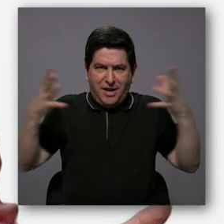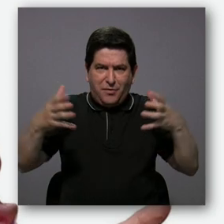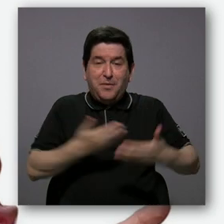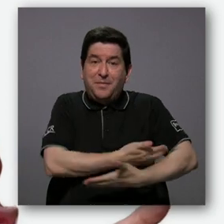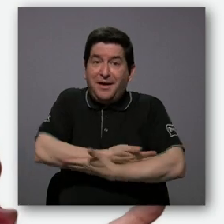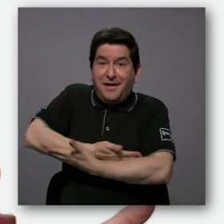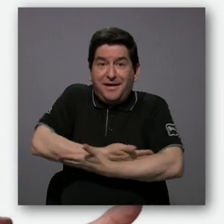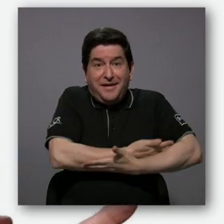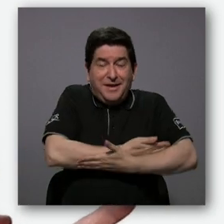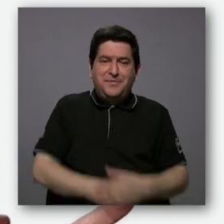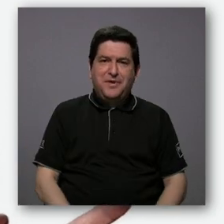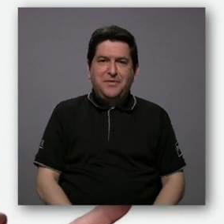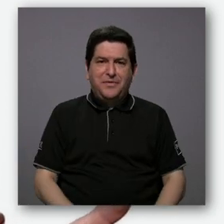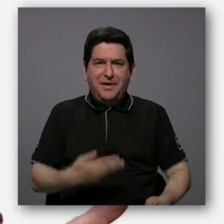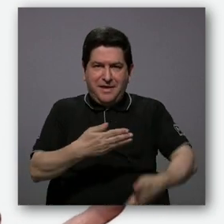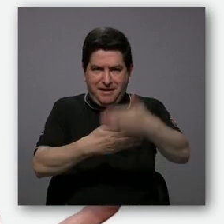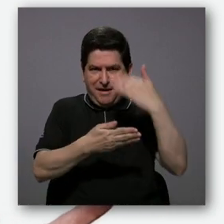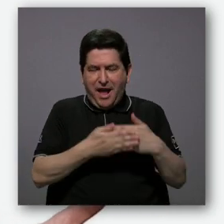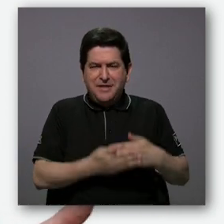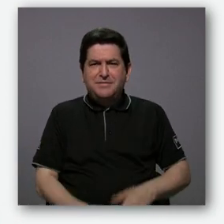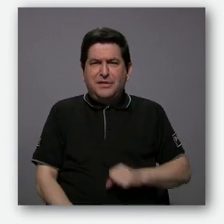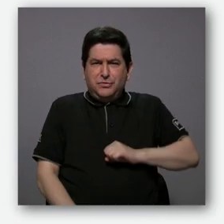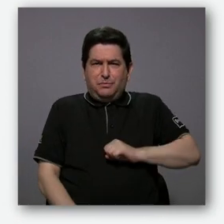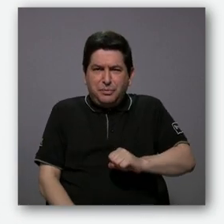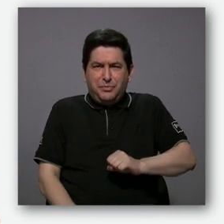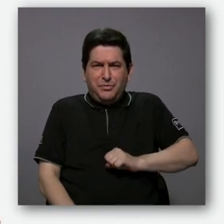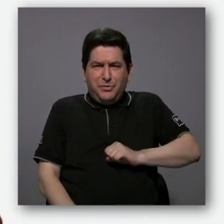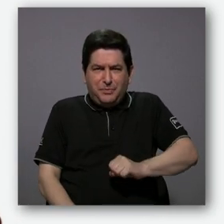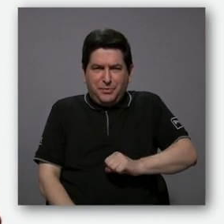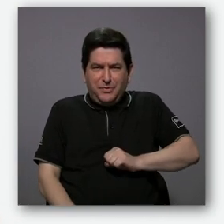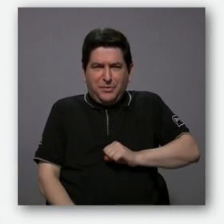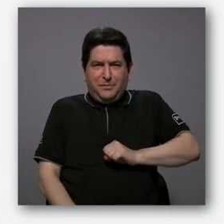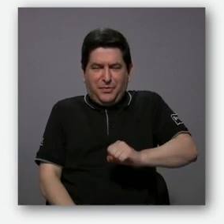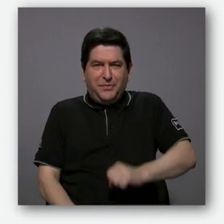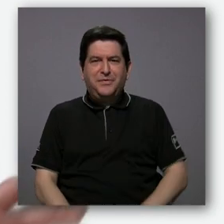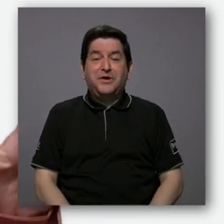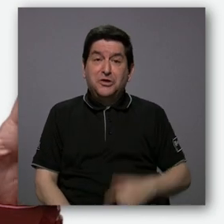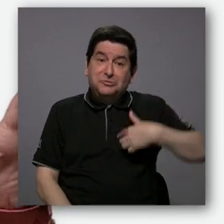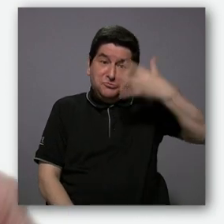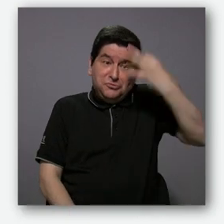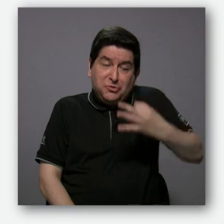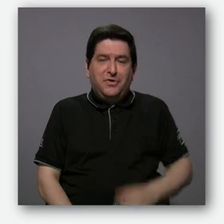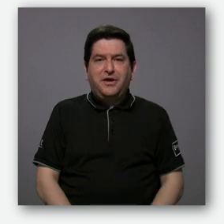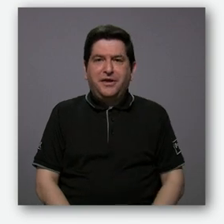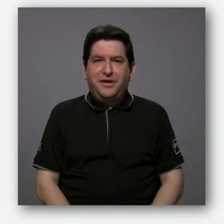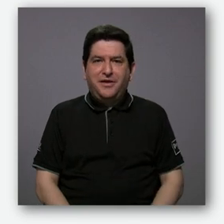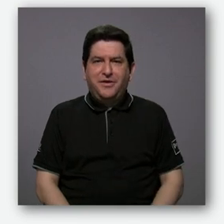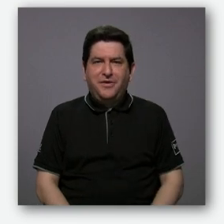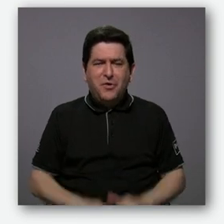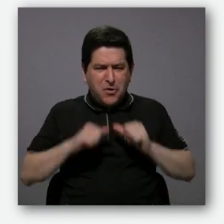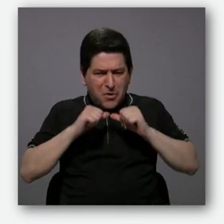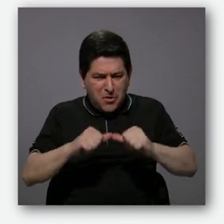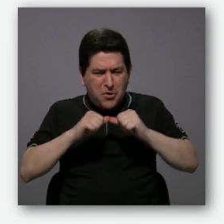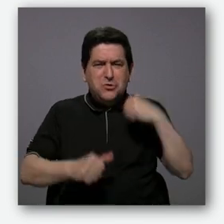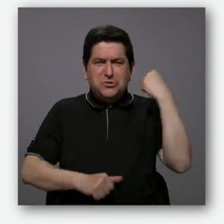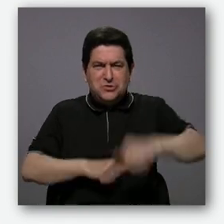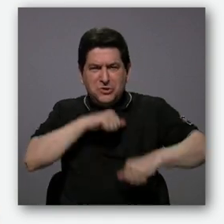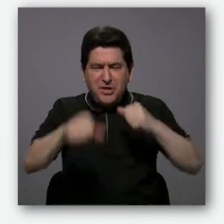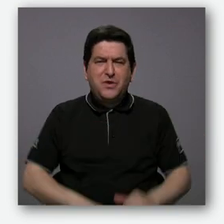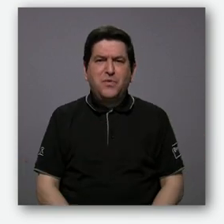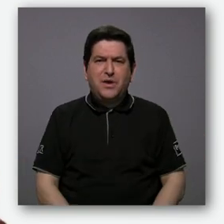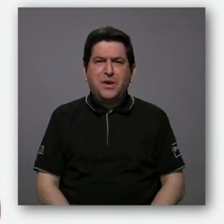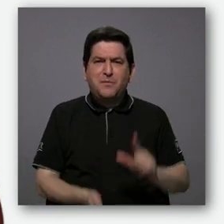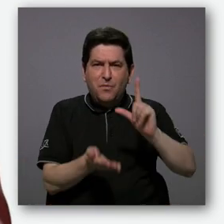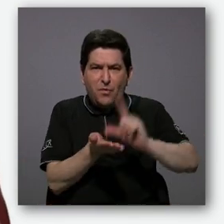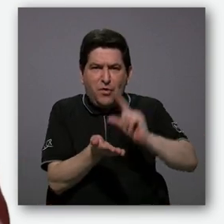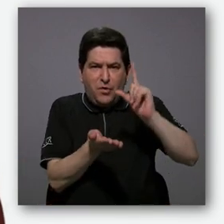bebé, que de previo me daba cada vez más patadas alborotadas, supongo, por las obstinadas luchas por